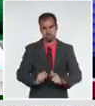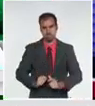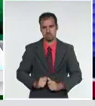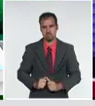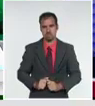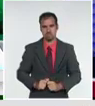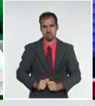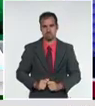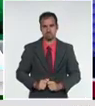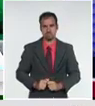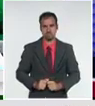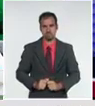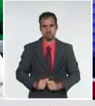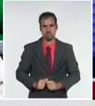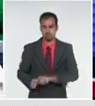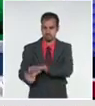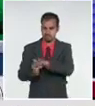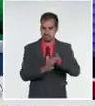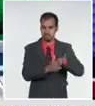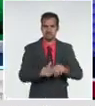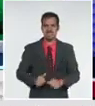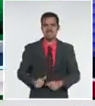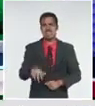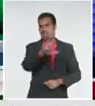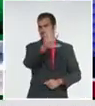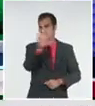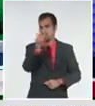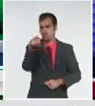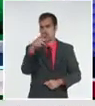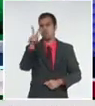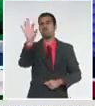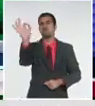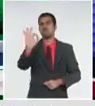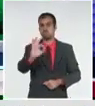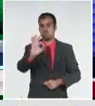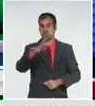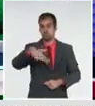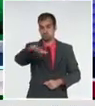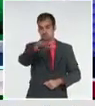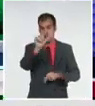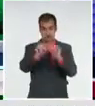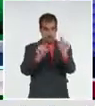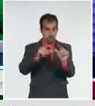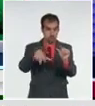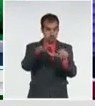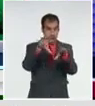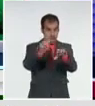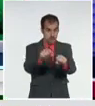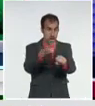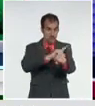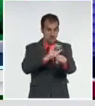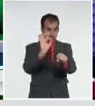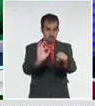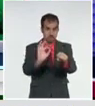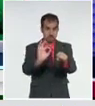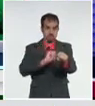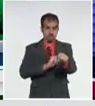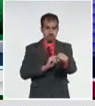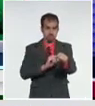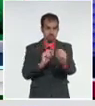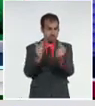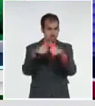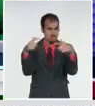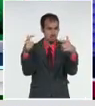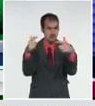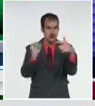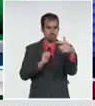53,2% de todas las personas que se diagnosticaron ayer en Cuba, estamos hablando